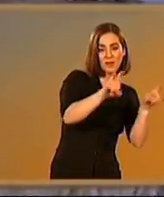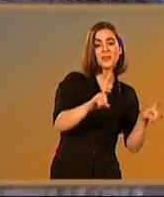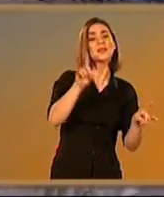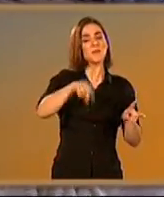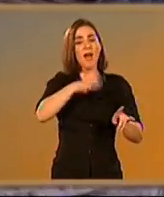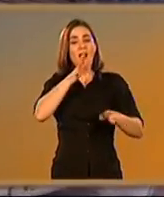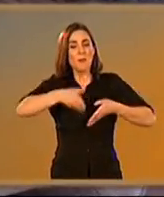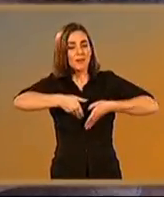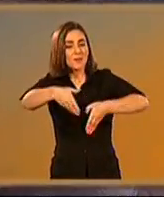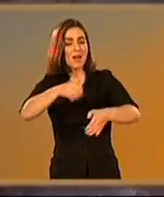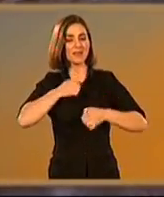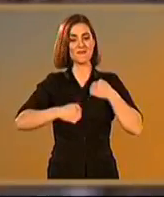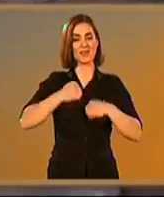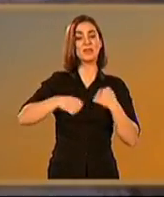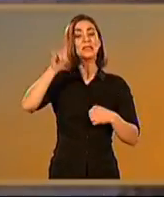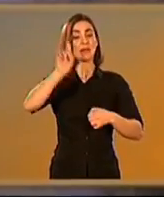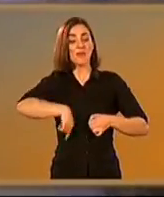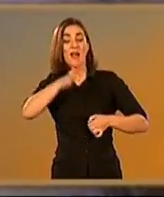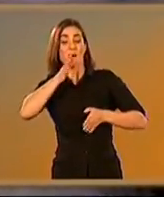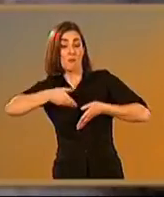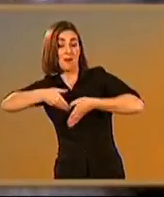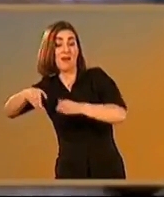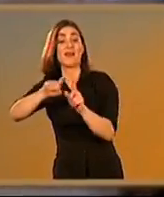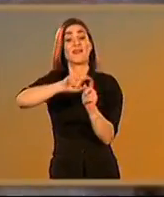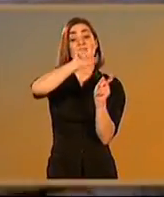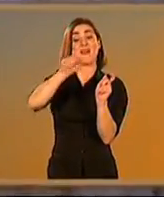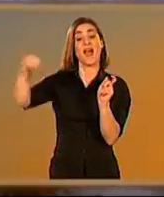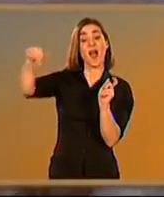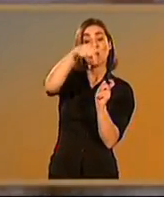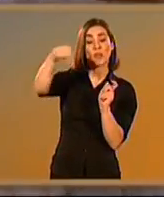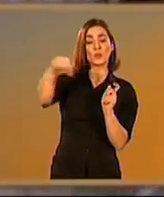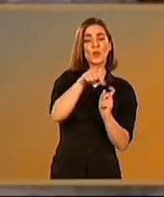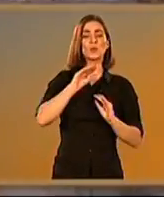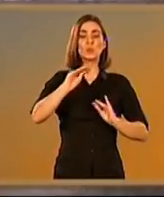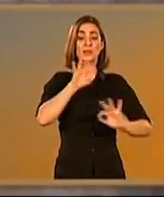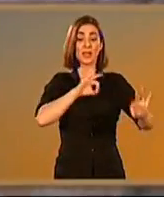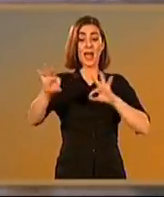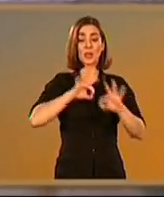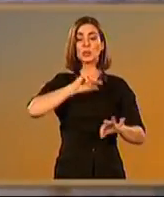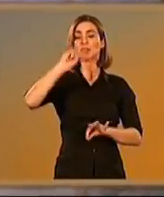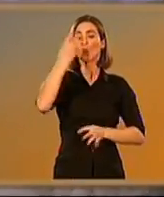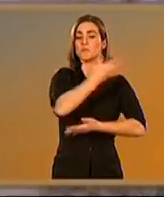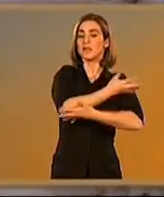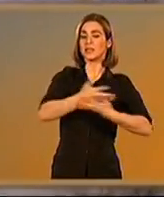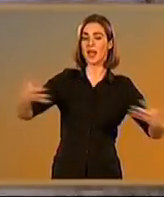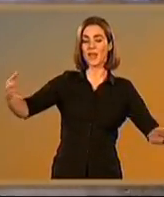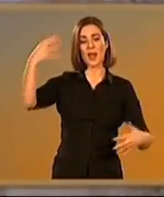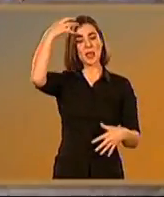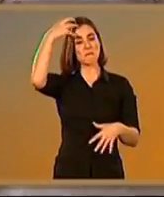y se cree que su teatro fue el más grande y espectacular de los construidos en el imperio, solo superado por los de Roma.